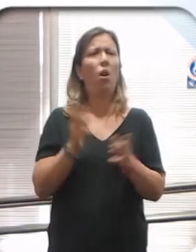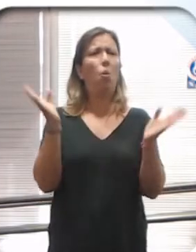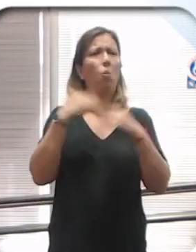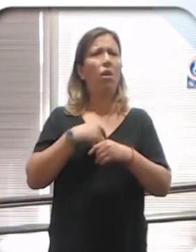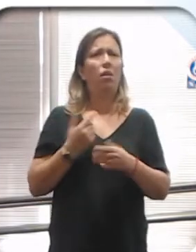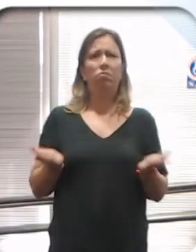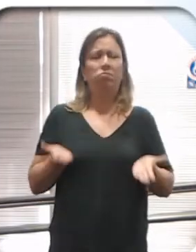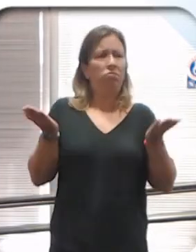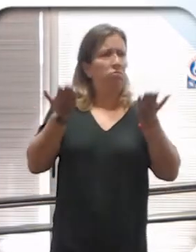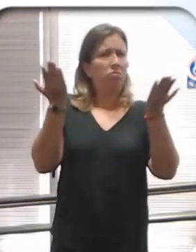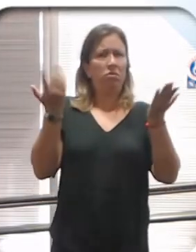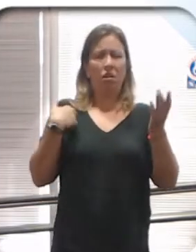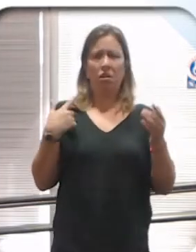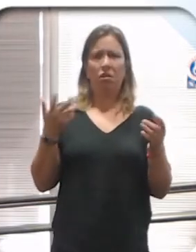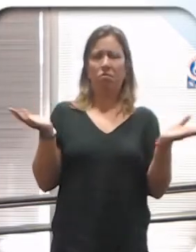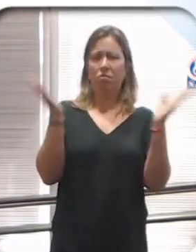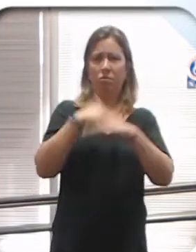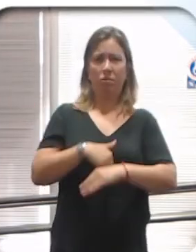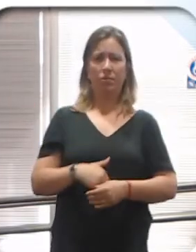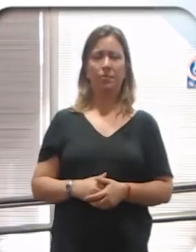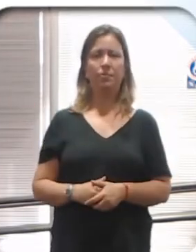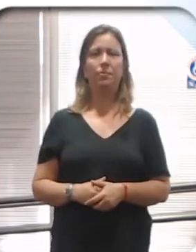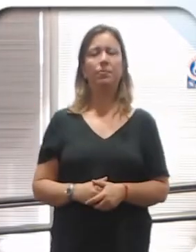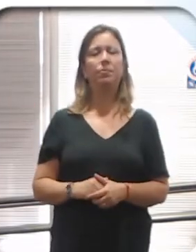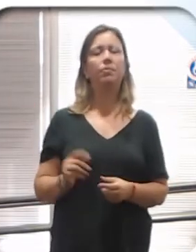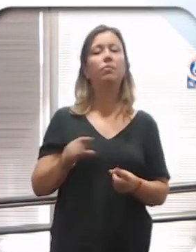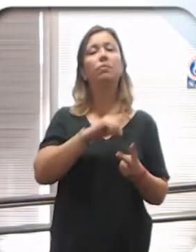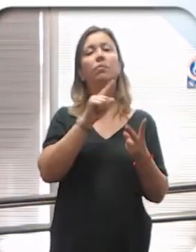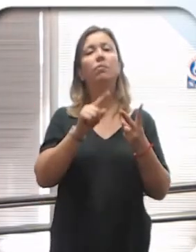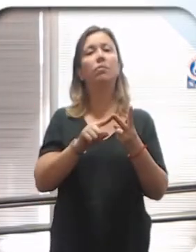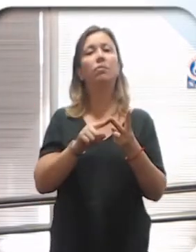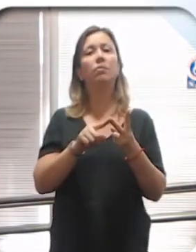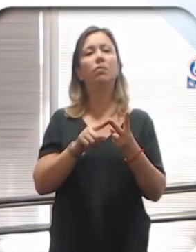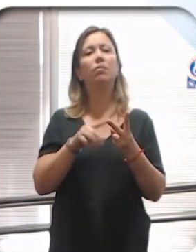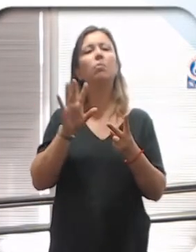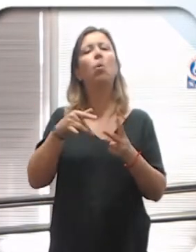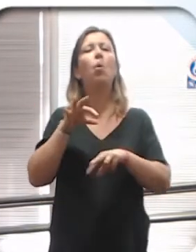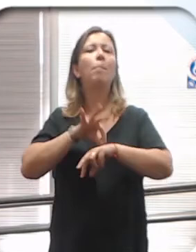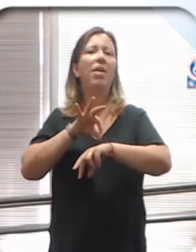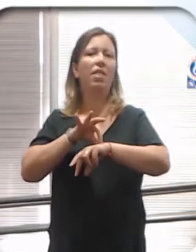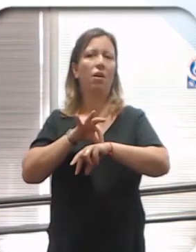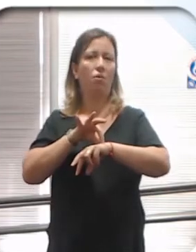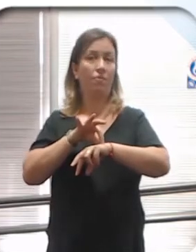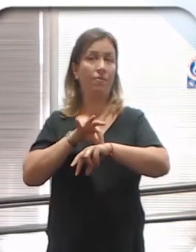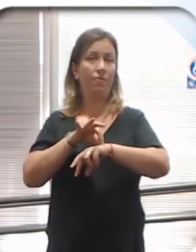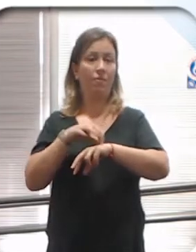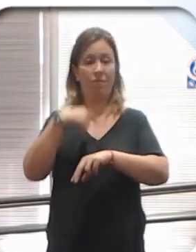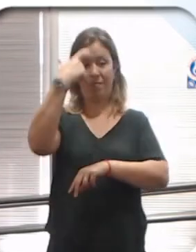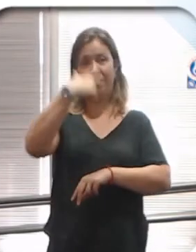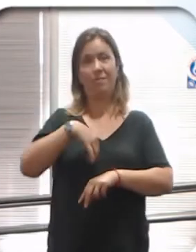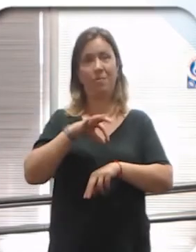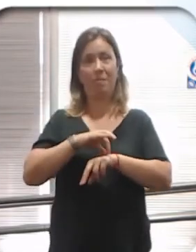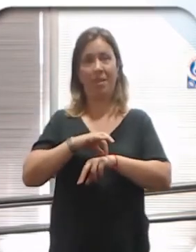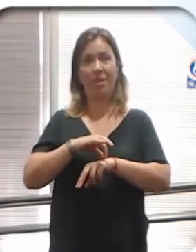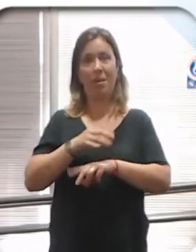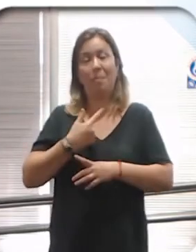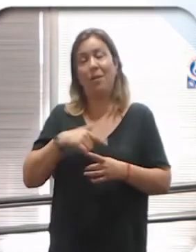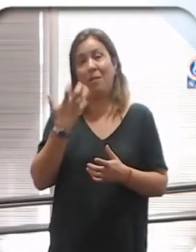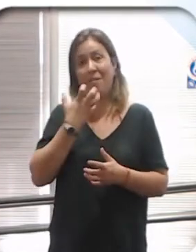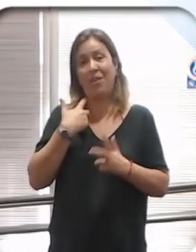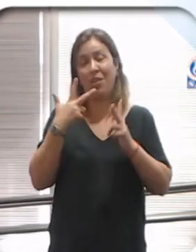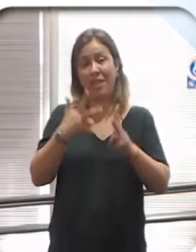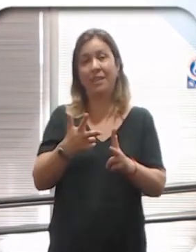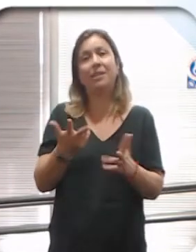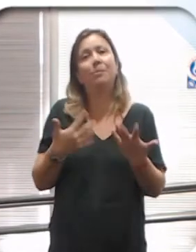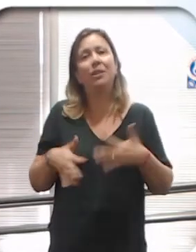alas, no lo deja ser. Después tenemos el modelo médico. Porque yo soy médica y para mí es espantoso,